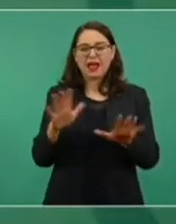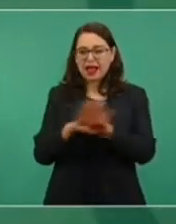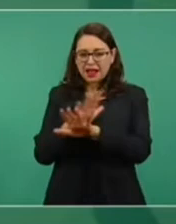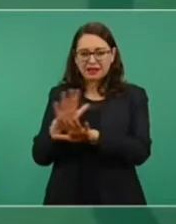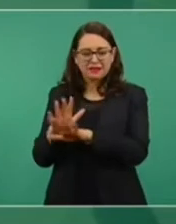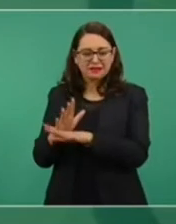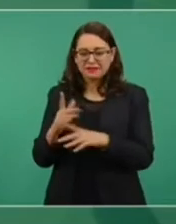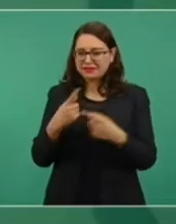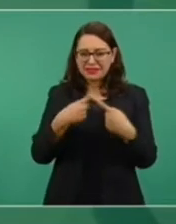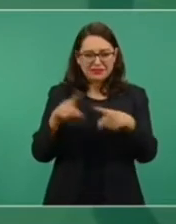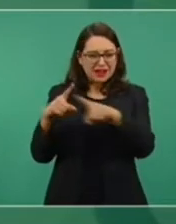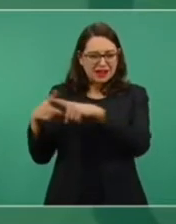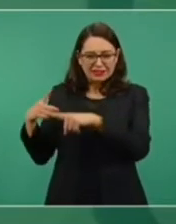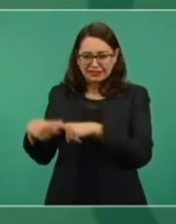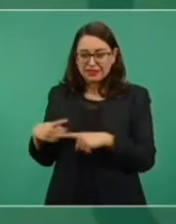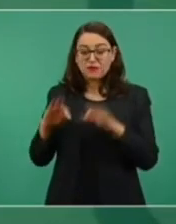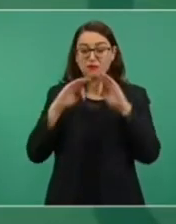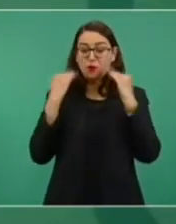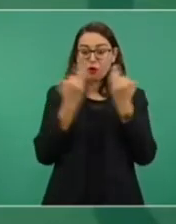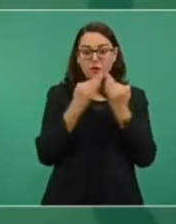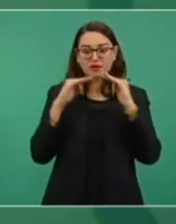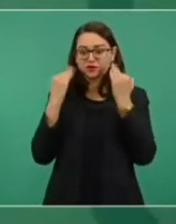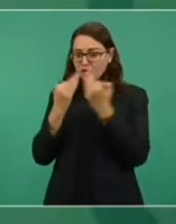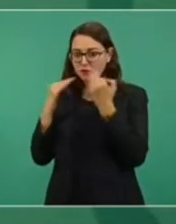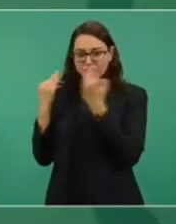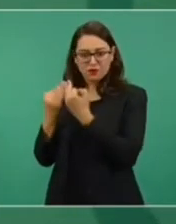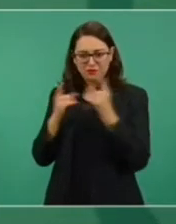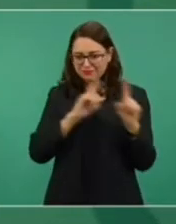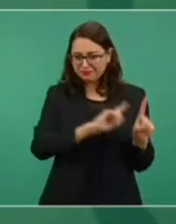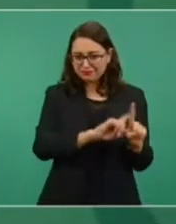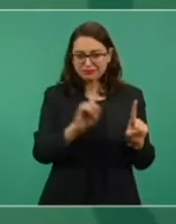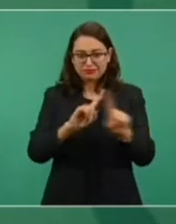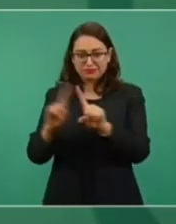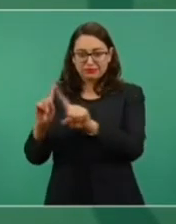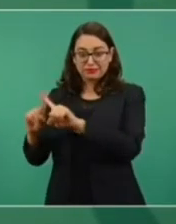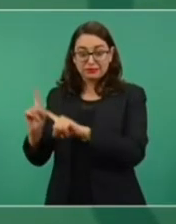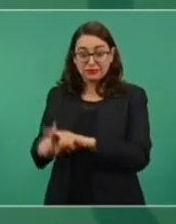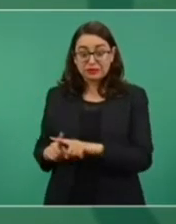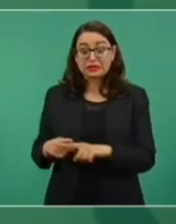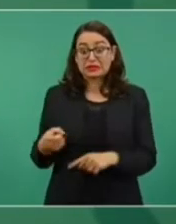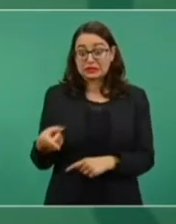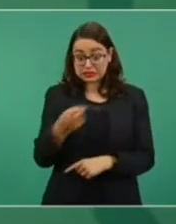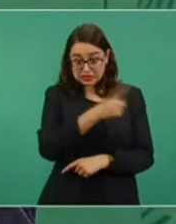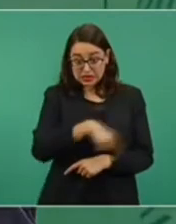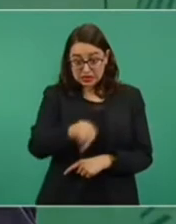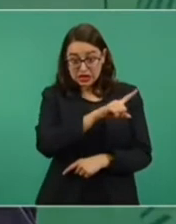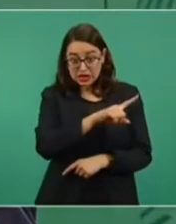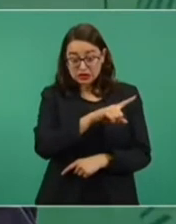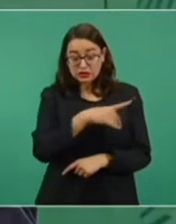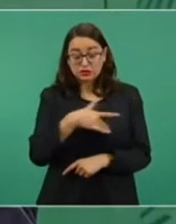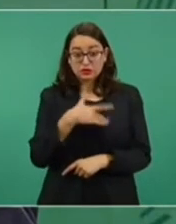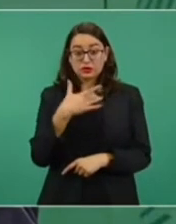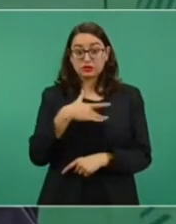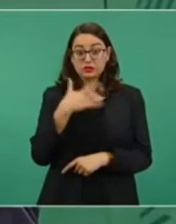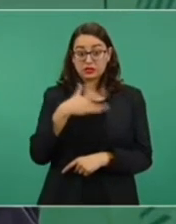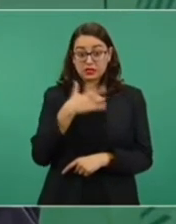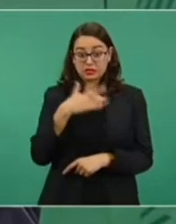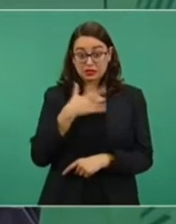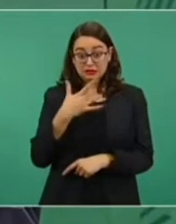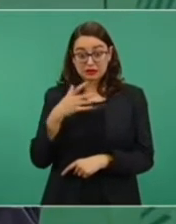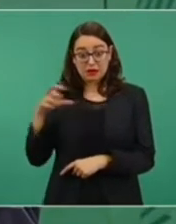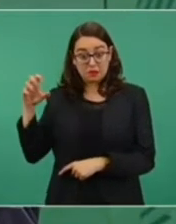fin. Y dice Julio, los caballos de Pichero,